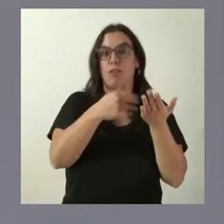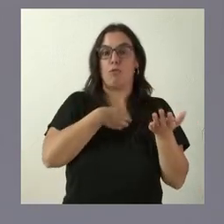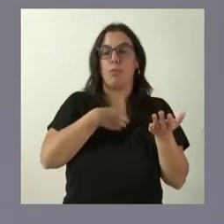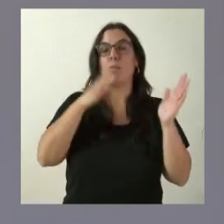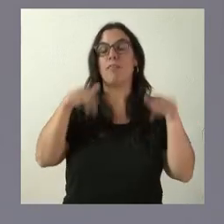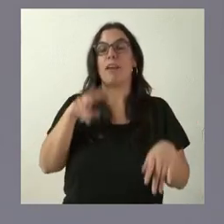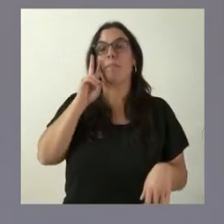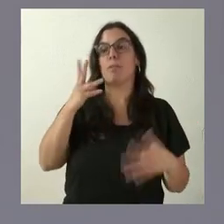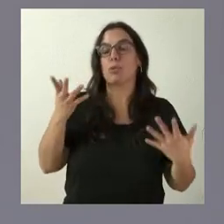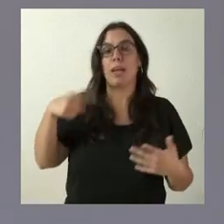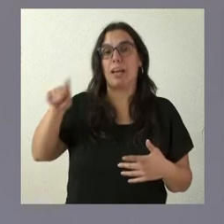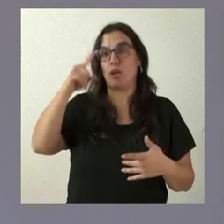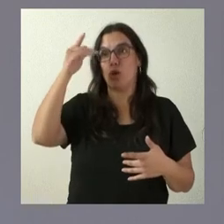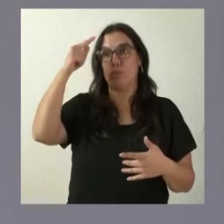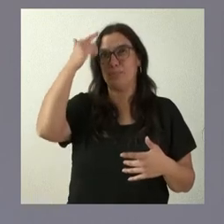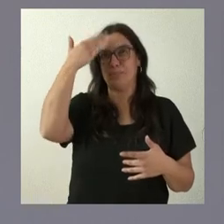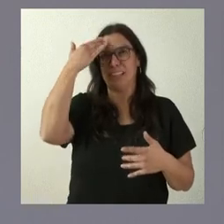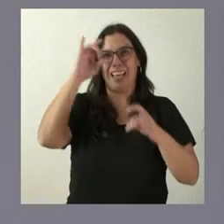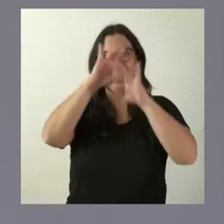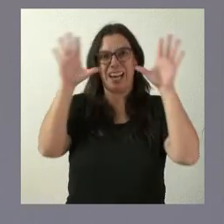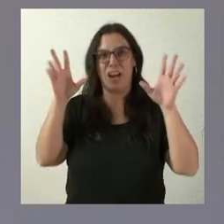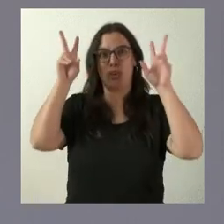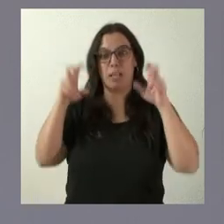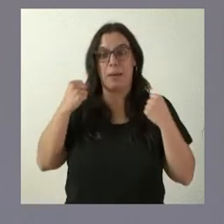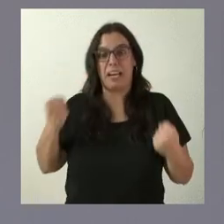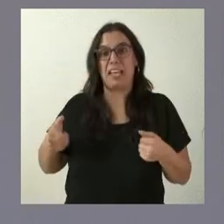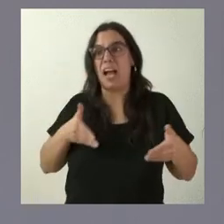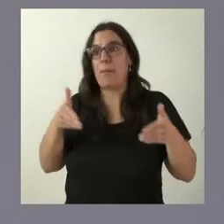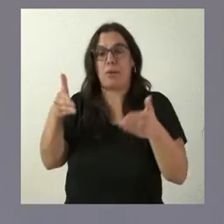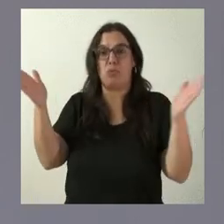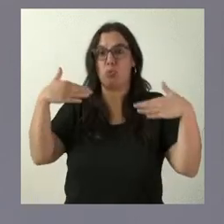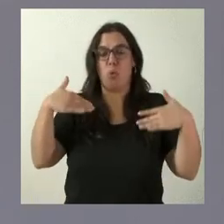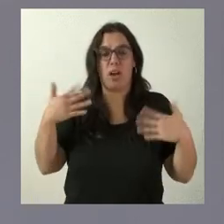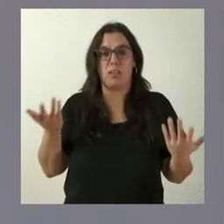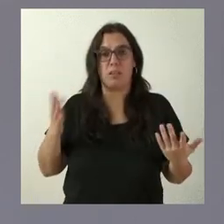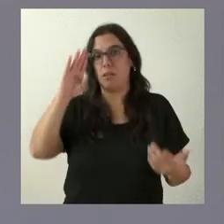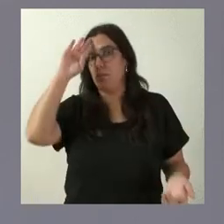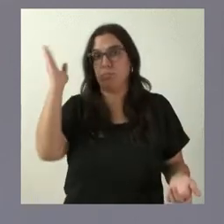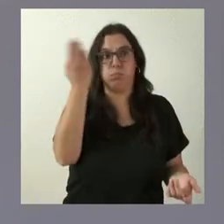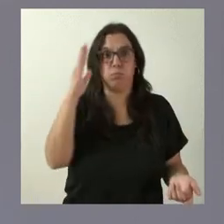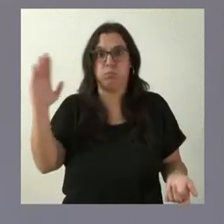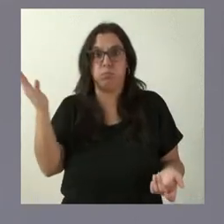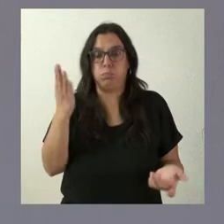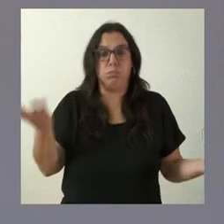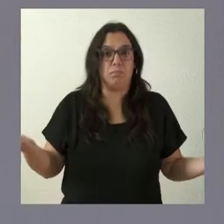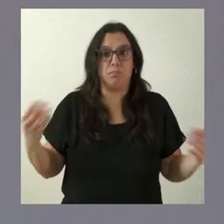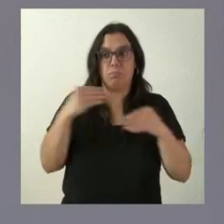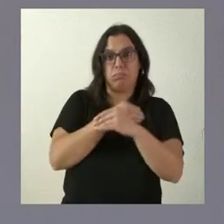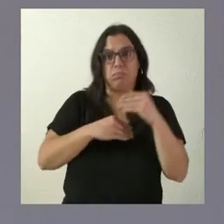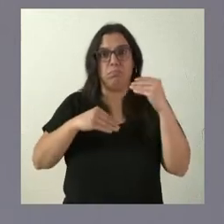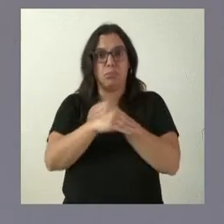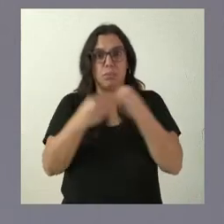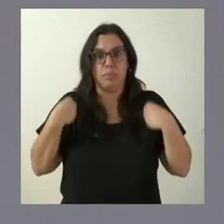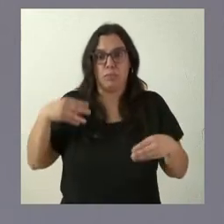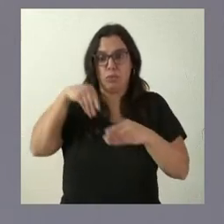es que no hay una orientación clara por parte del Gobierno en materia energética, que unos días dice una cosa, otros días dice la contraria y que